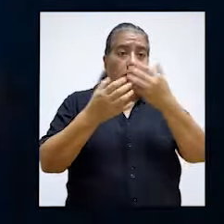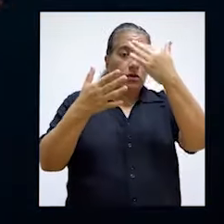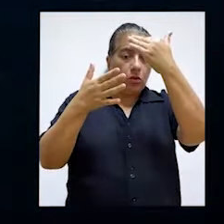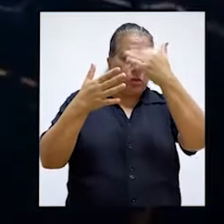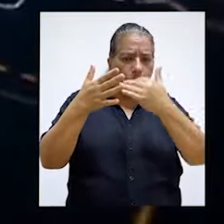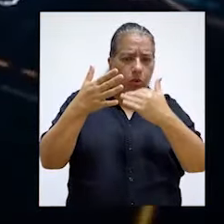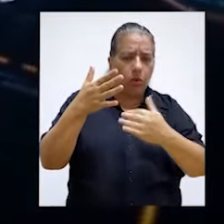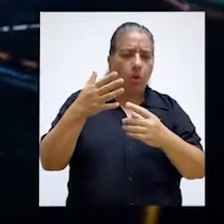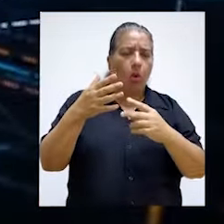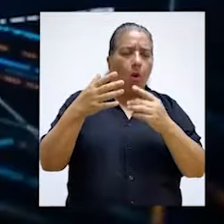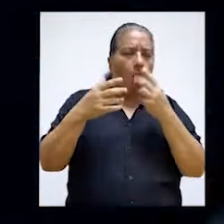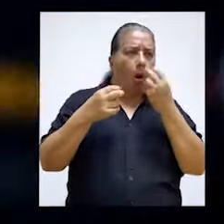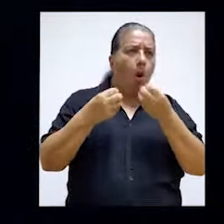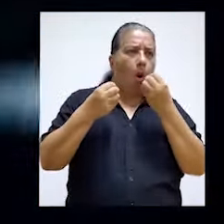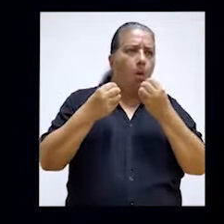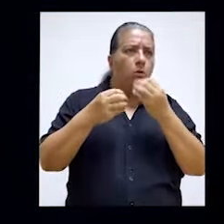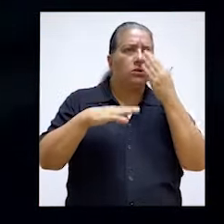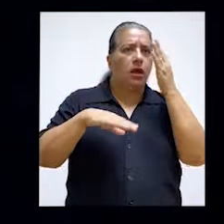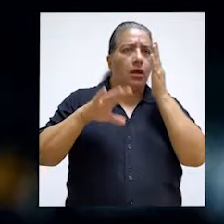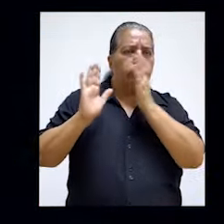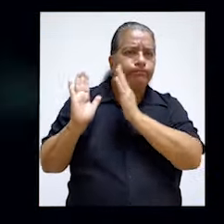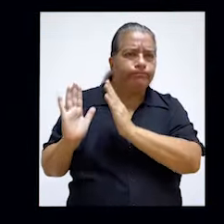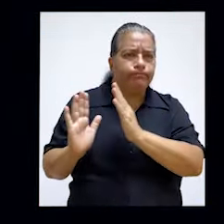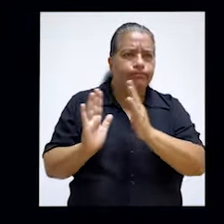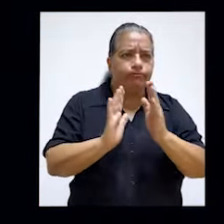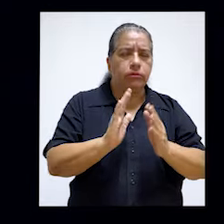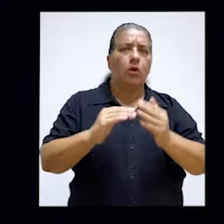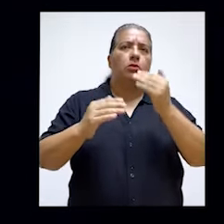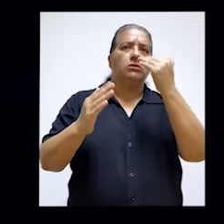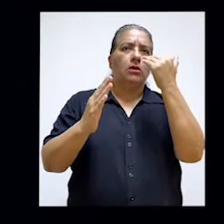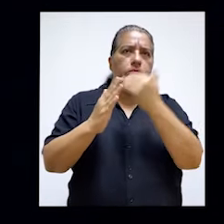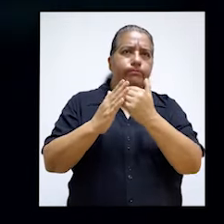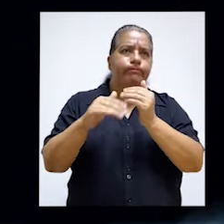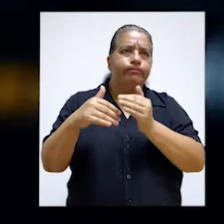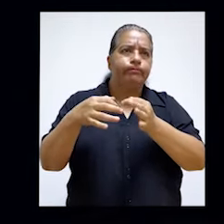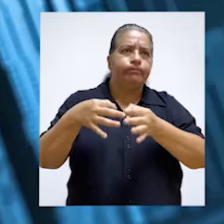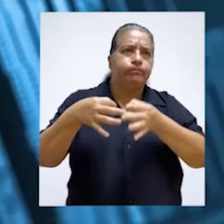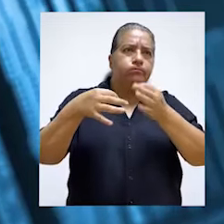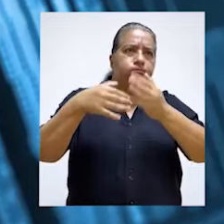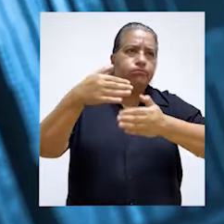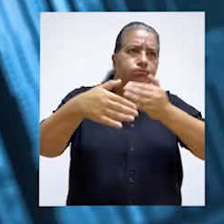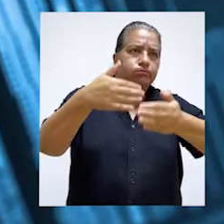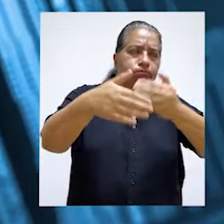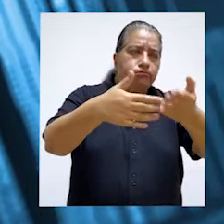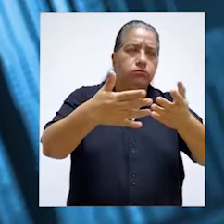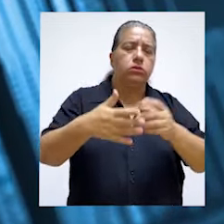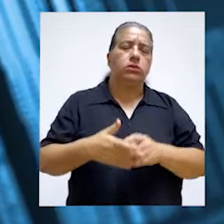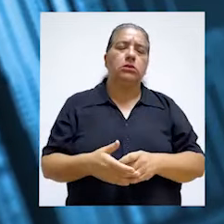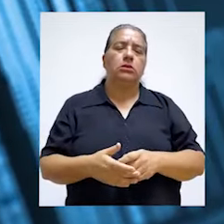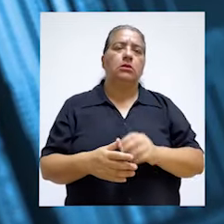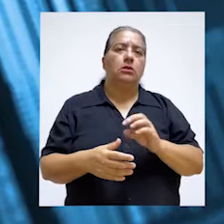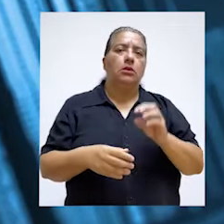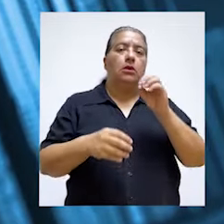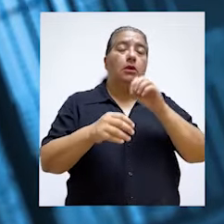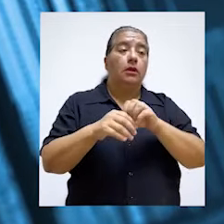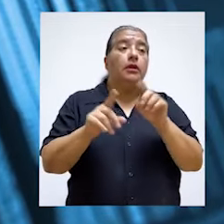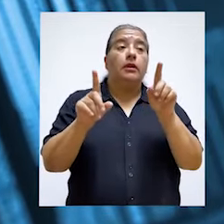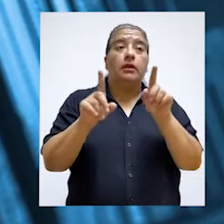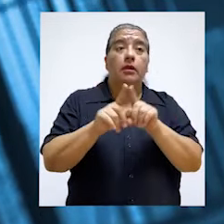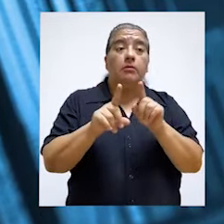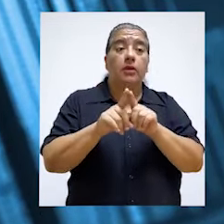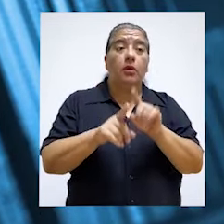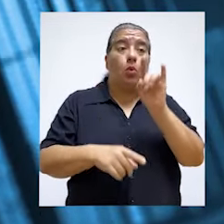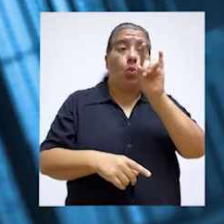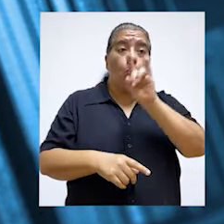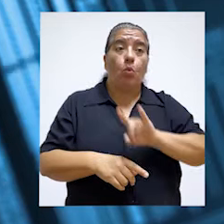learning, están generándose algoritmos donde la máquina está aprendiendo sobre el comportamiento de los proyectos de inversión y tratando de